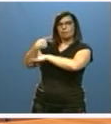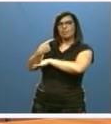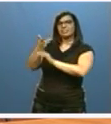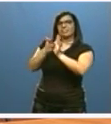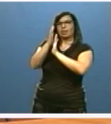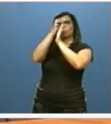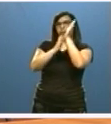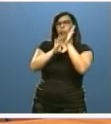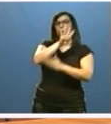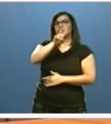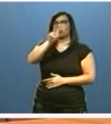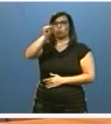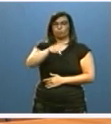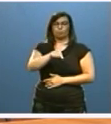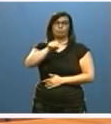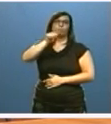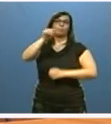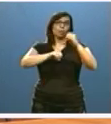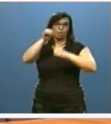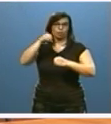42% en el precio de las parcelas.